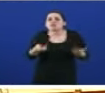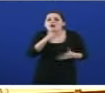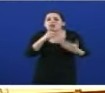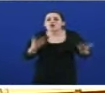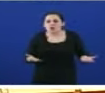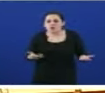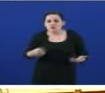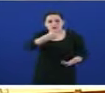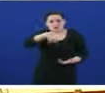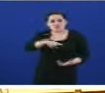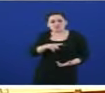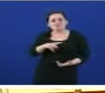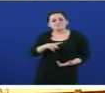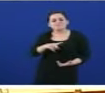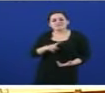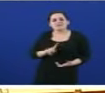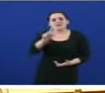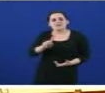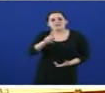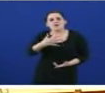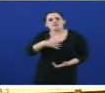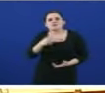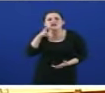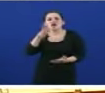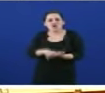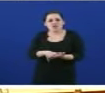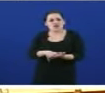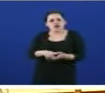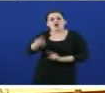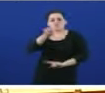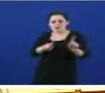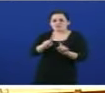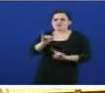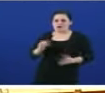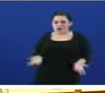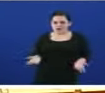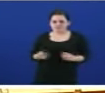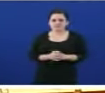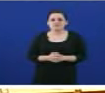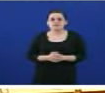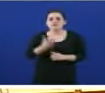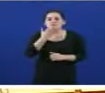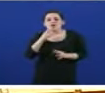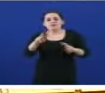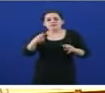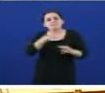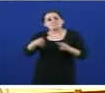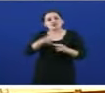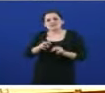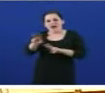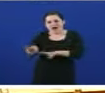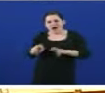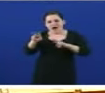Nos, en primeiro lugar, recoñecemos que non é un problema doado. Sabemos que en materia de política agrária